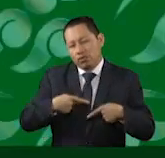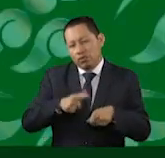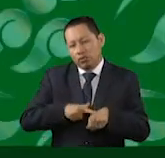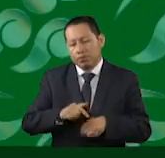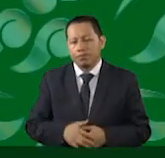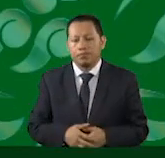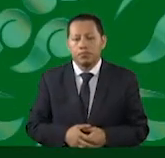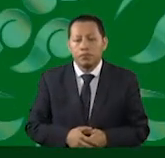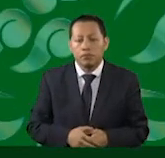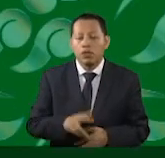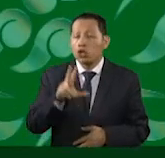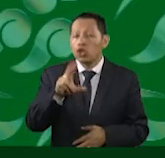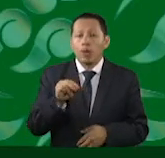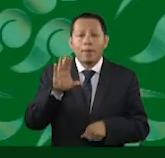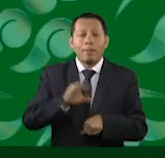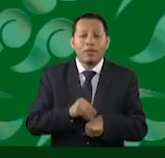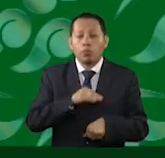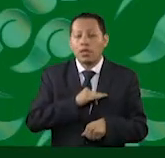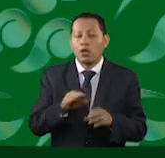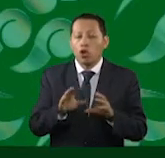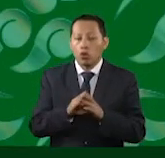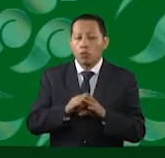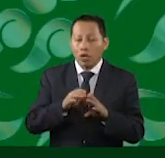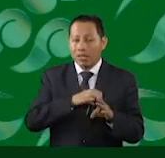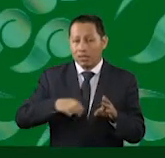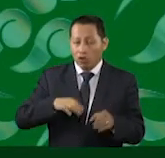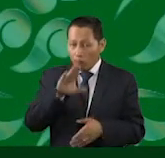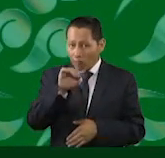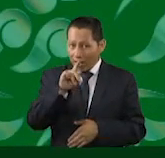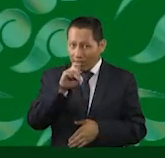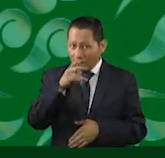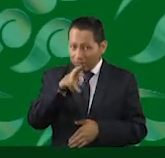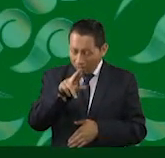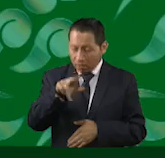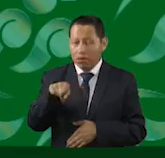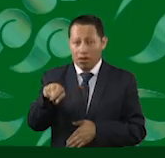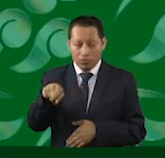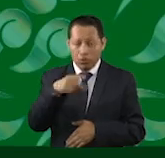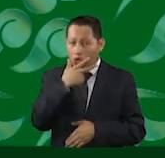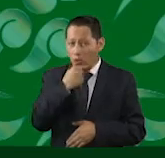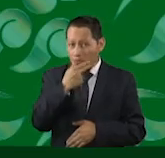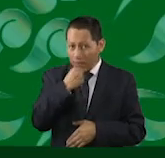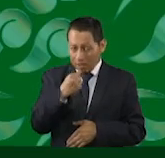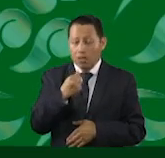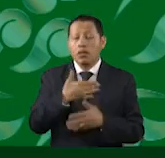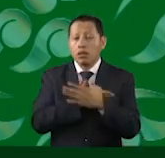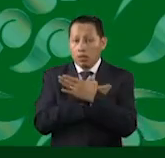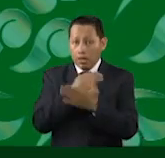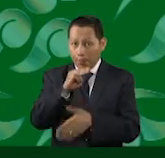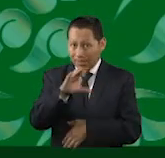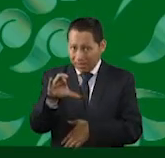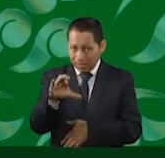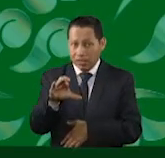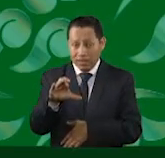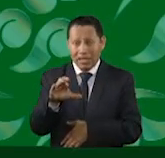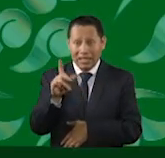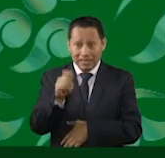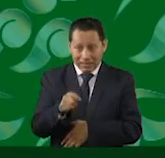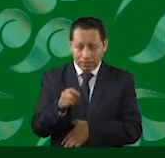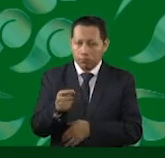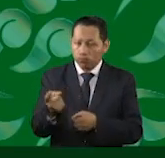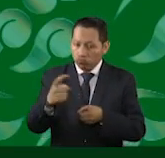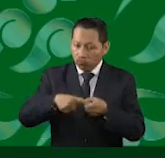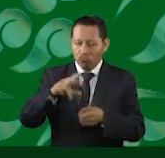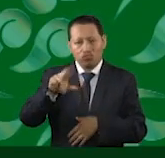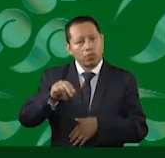No permitir la candidatura al ciudadano Baltasar Gilberto Martínez del Partido Movimiento Ciudadano porque ocupa un